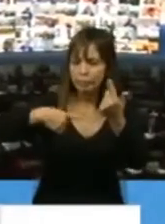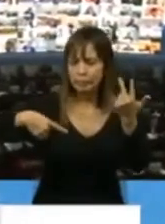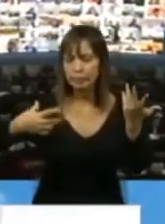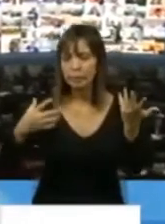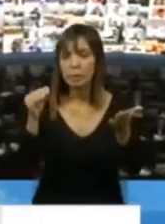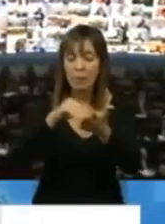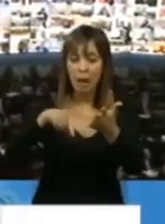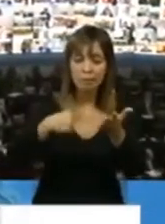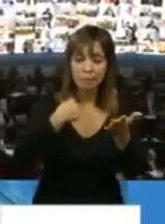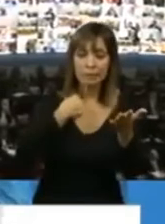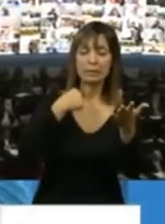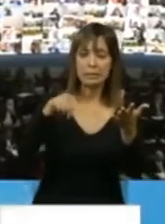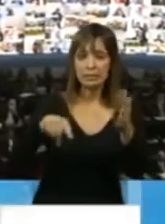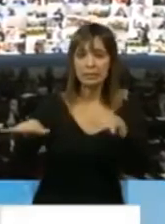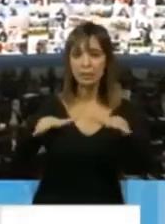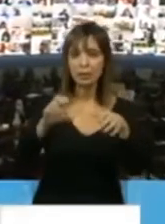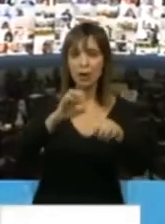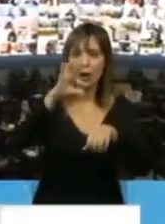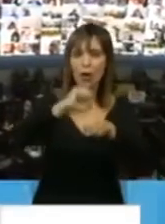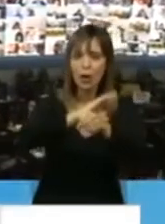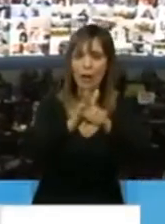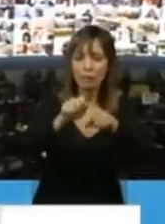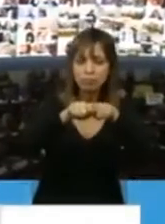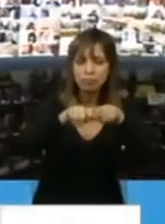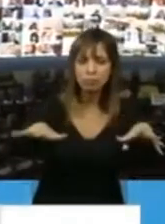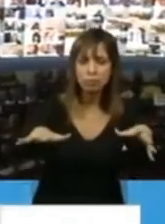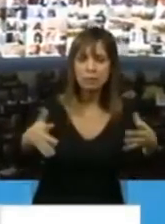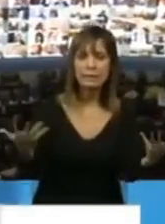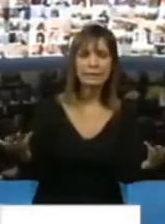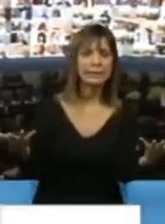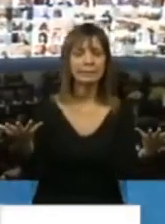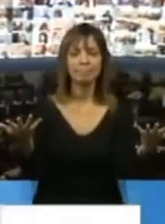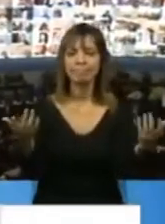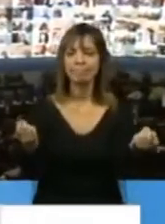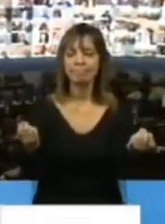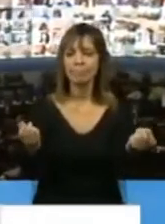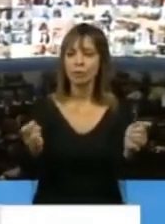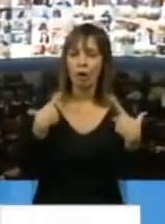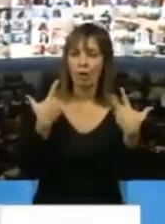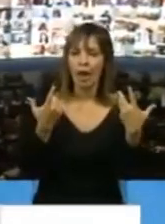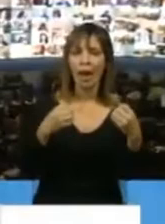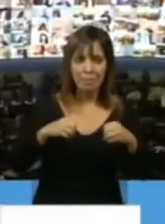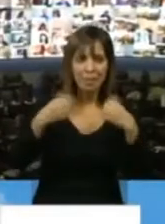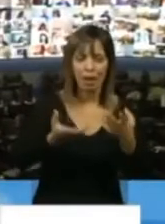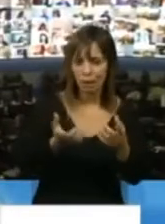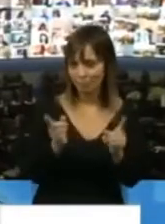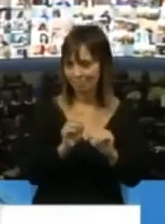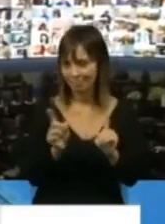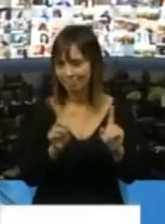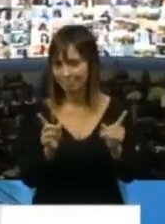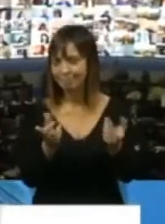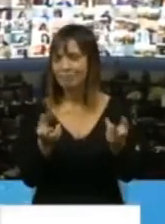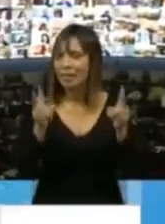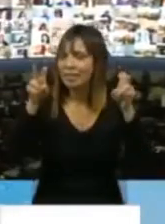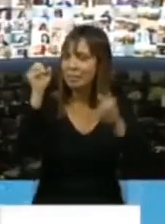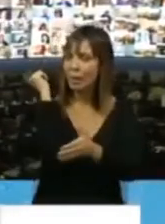esta situación de la pandemia donde no nos deja en el mejor momento desde el punto de